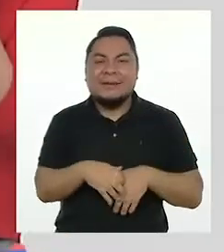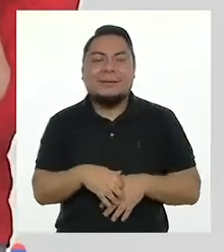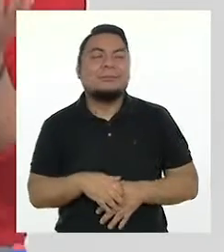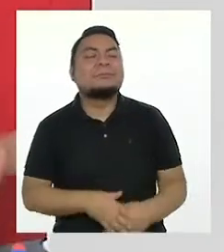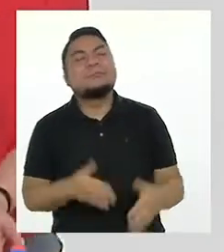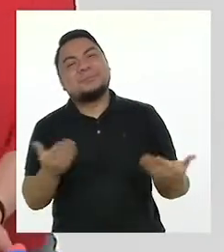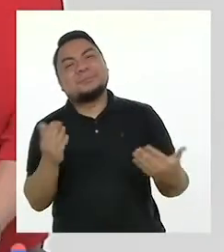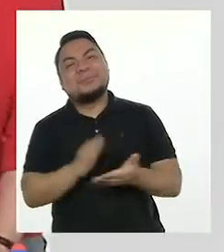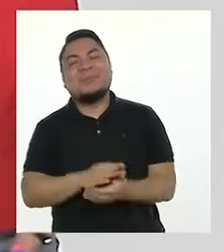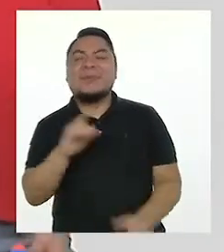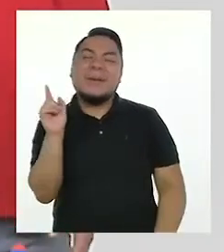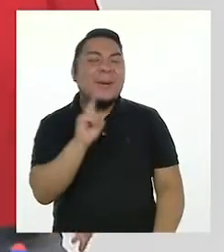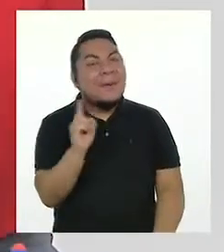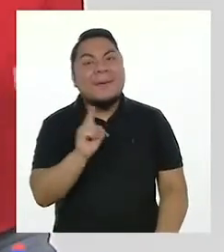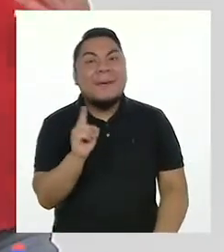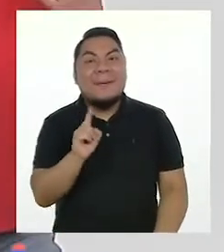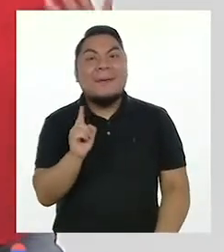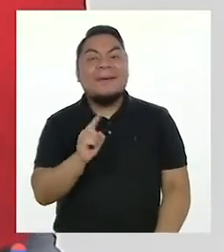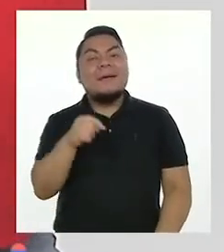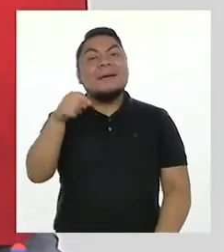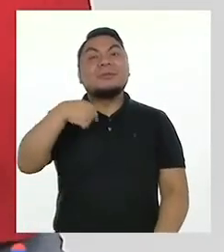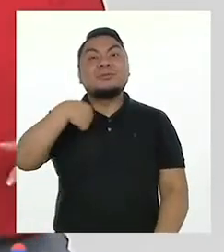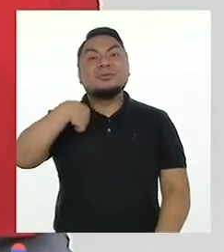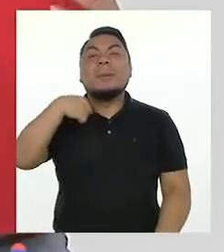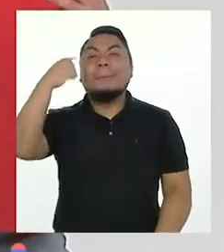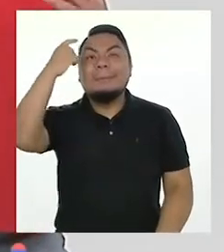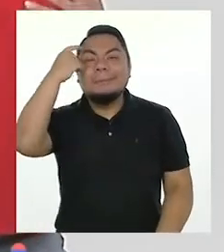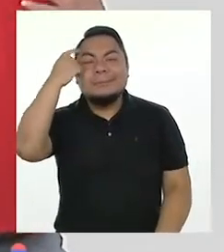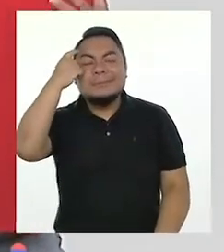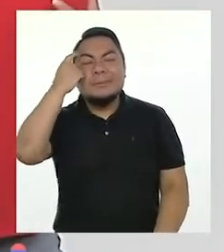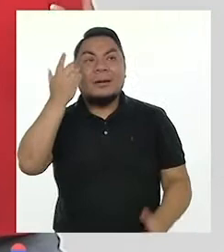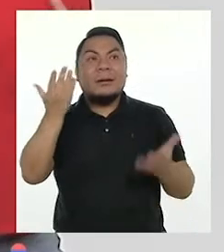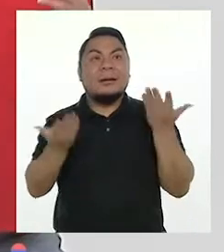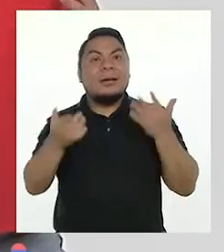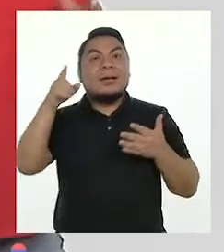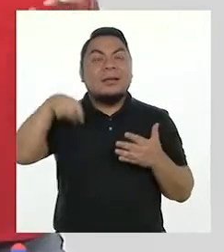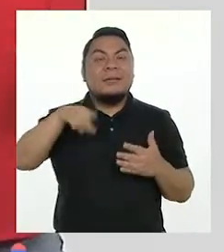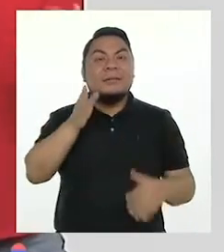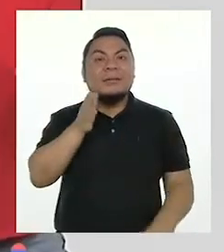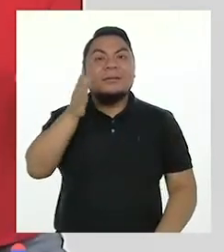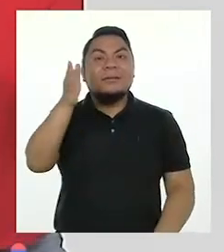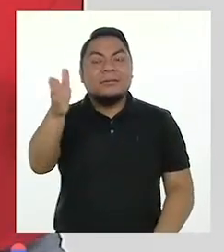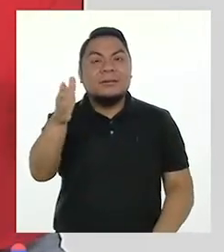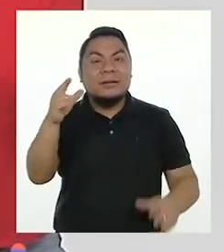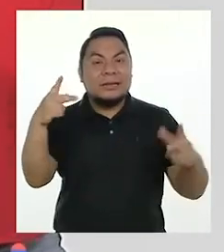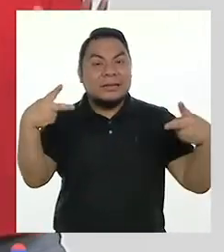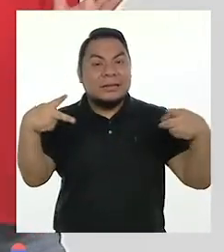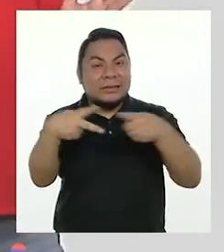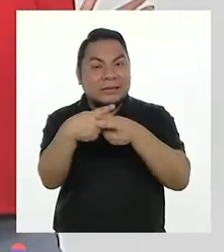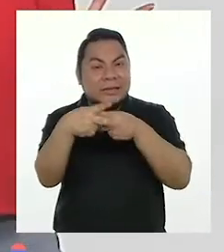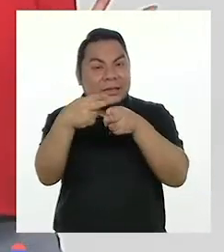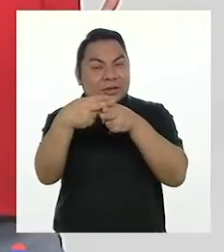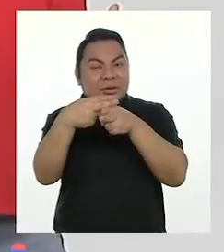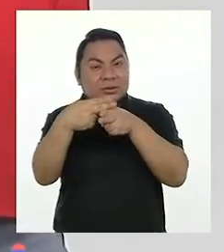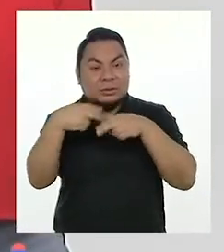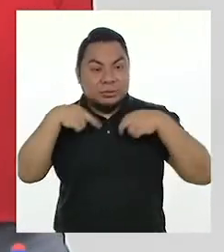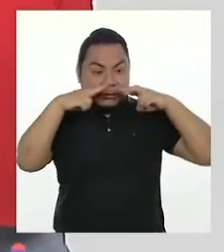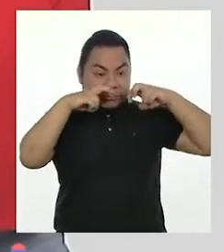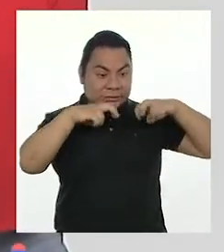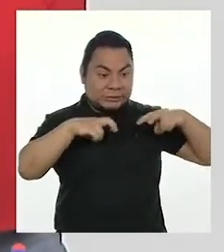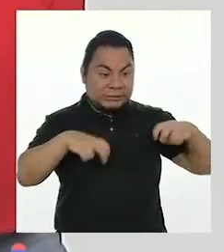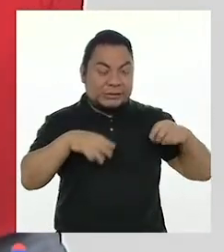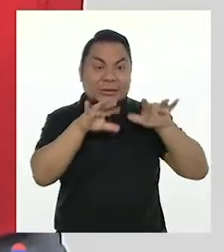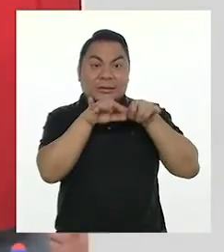No, Chancay. Estaba pensando en que debemos ir a un corte muy rapidito para investigar